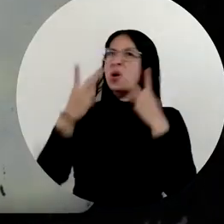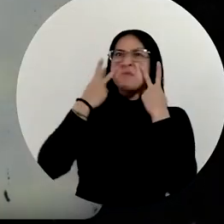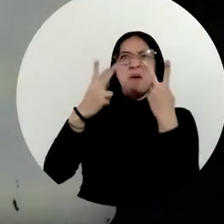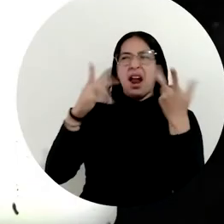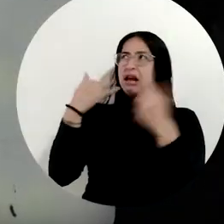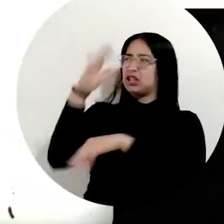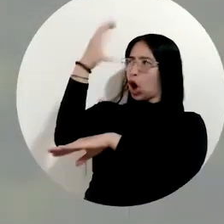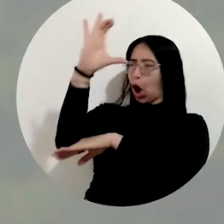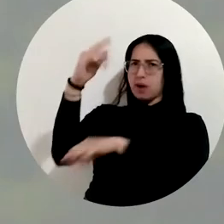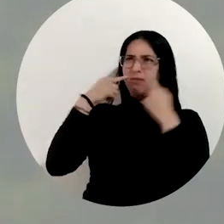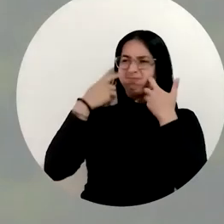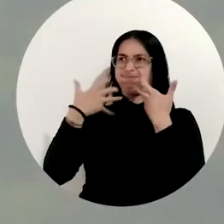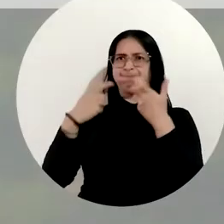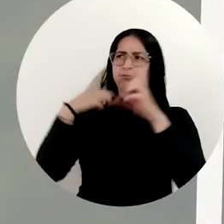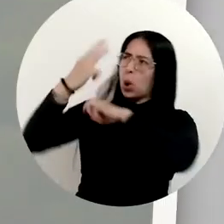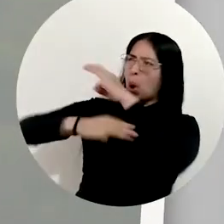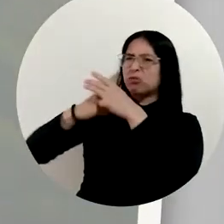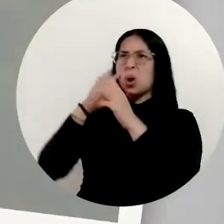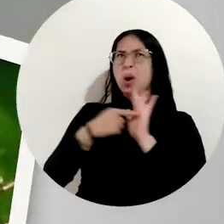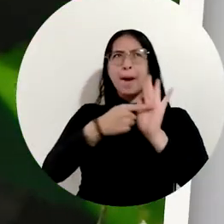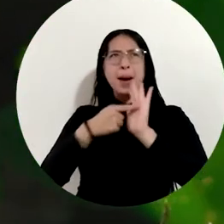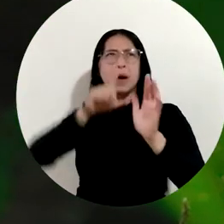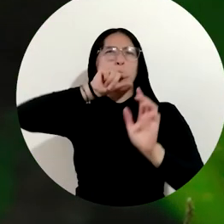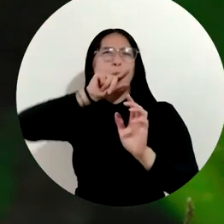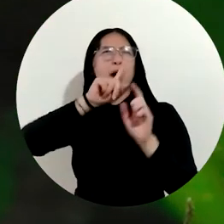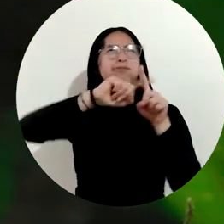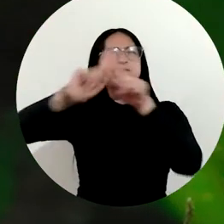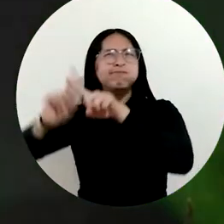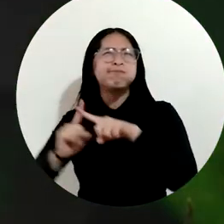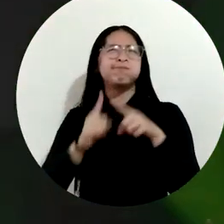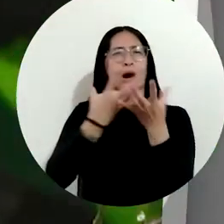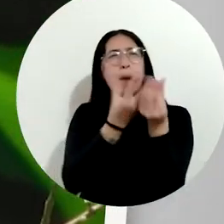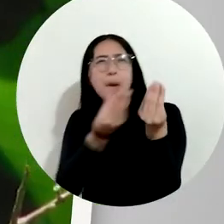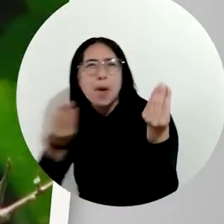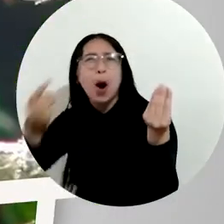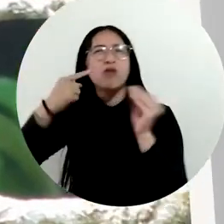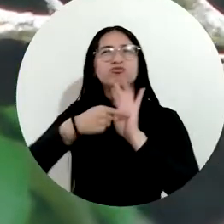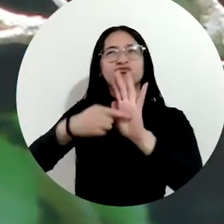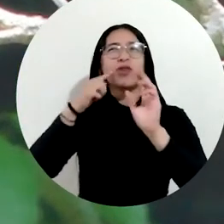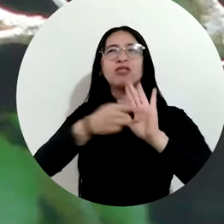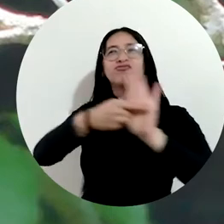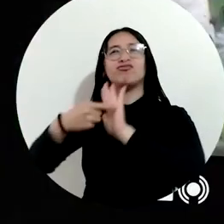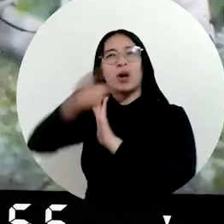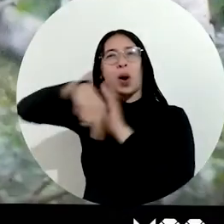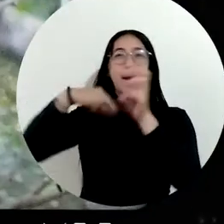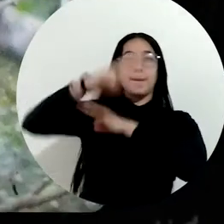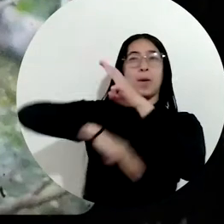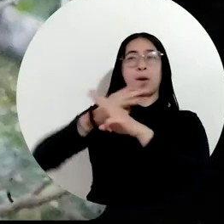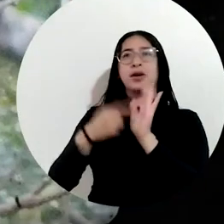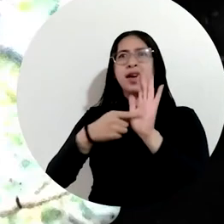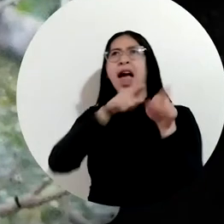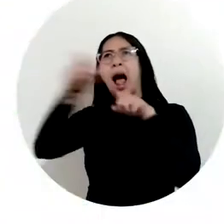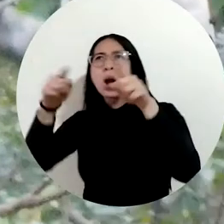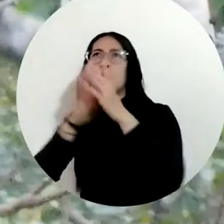está liderando este gran conteo y esto nos hace quedar de número uno a nivel mundial y pues hace que las personas tengan